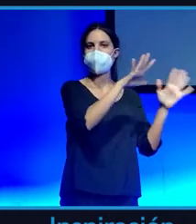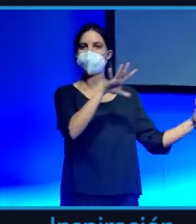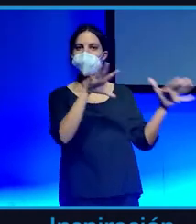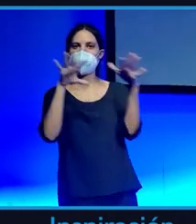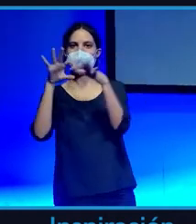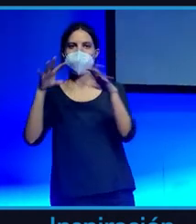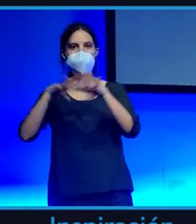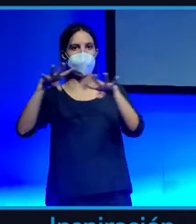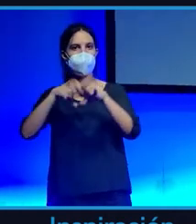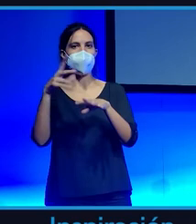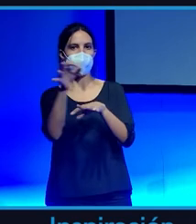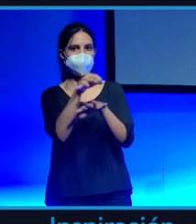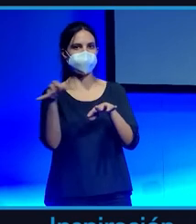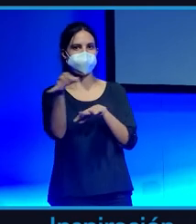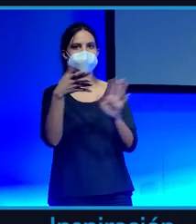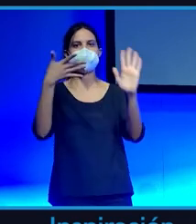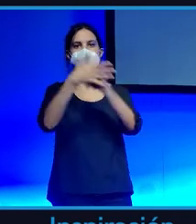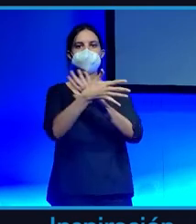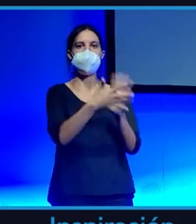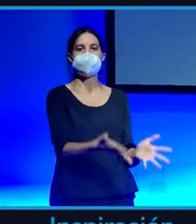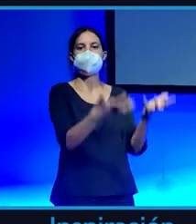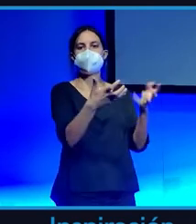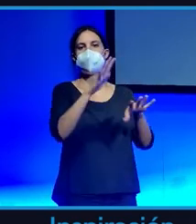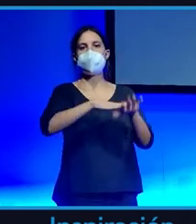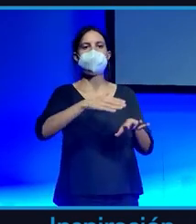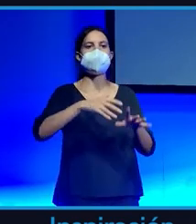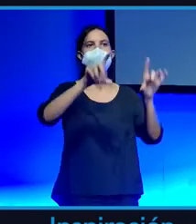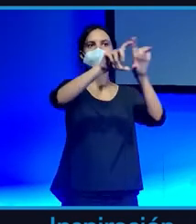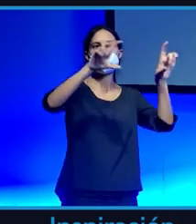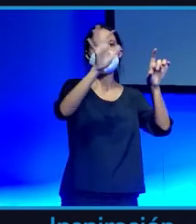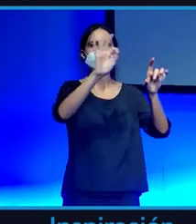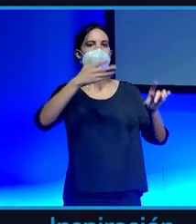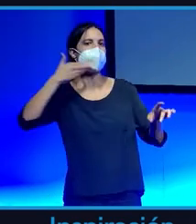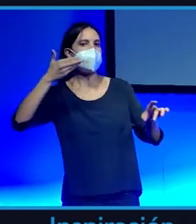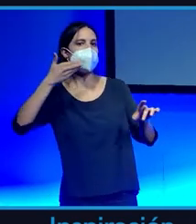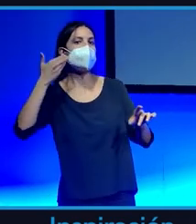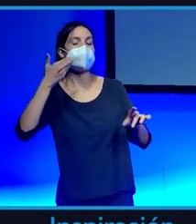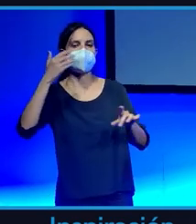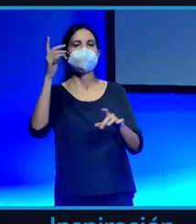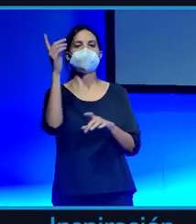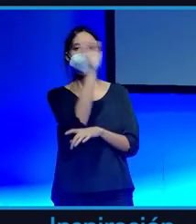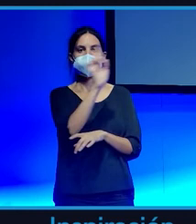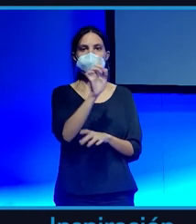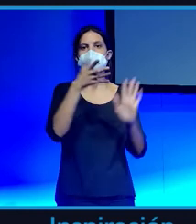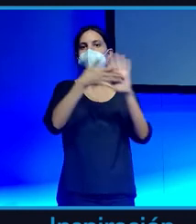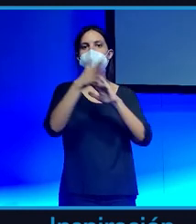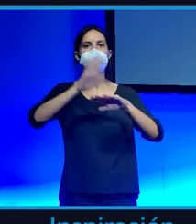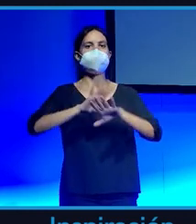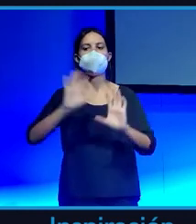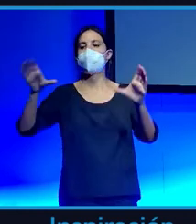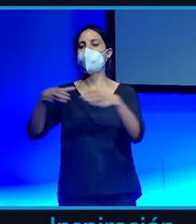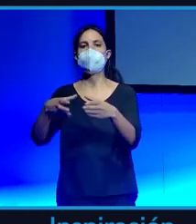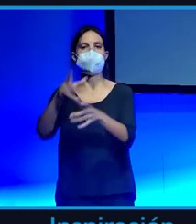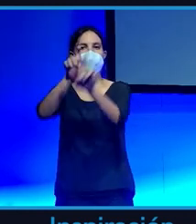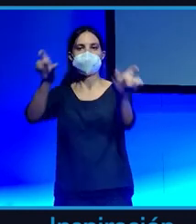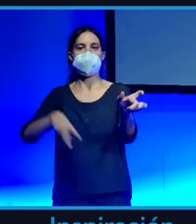beneficios no van a una entidad, a un banco, van a toda la comunidad que está participando en ese servicio. Y estamos hablando de